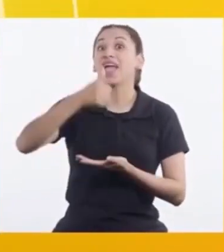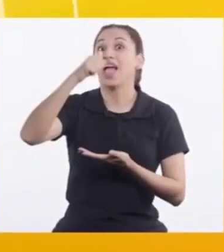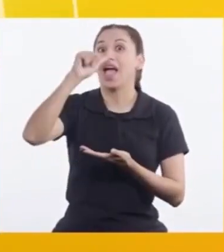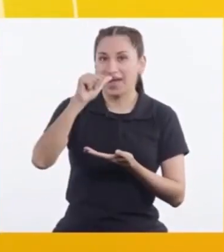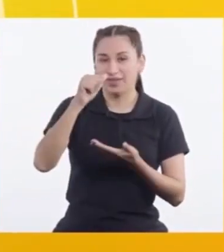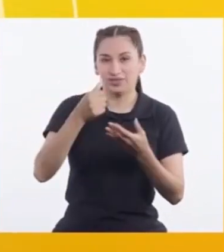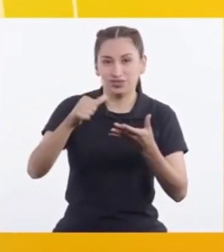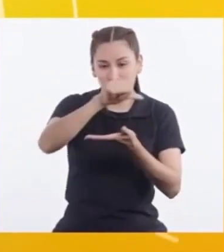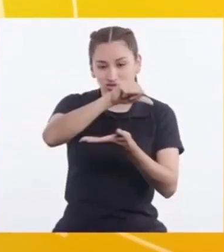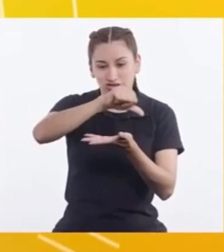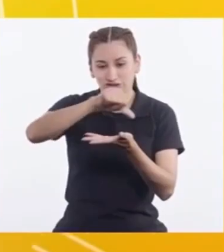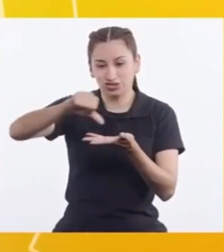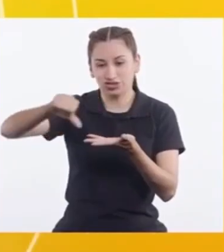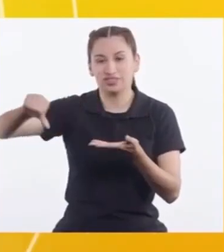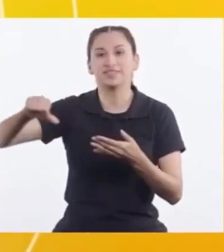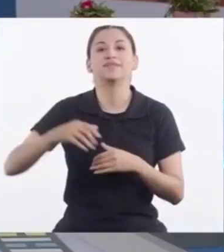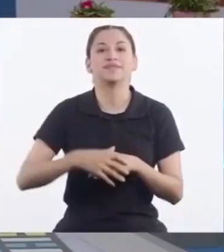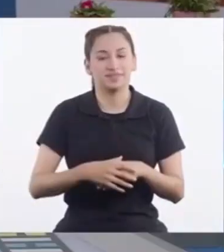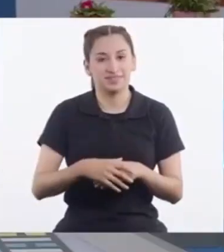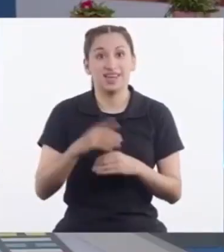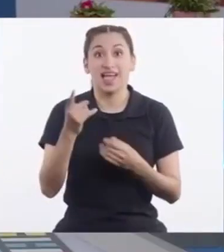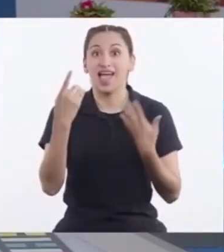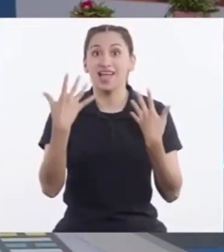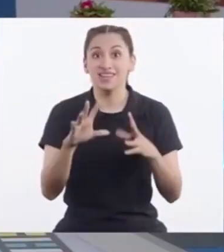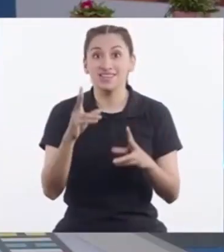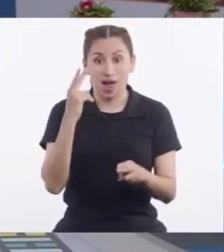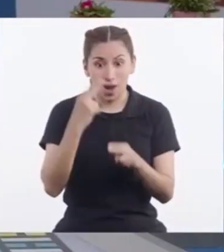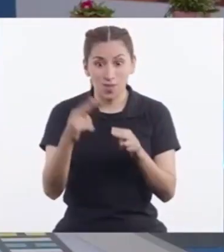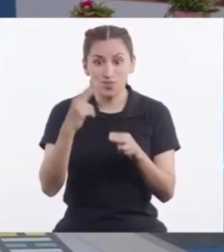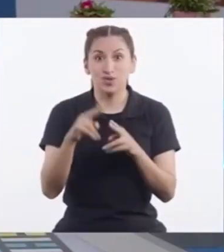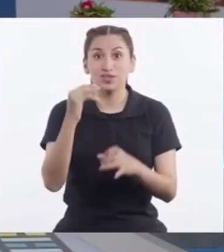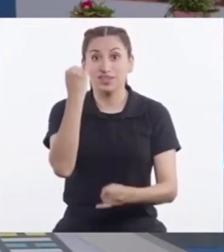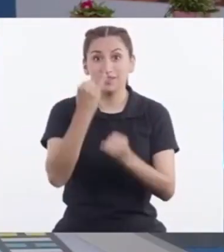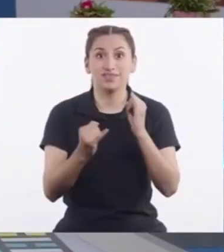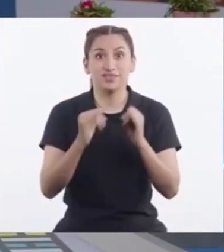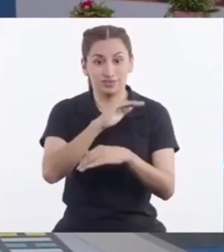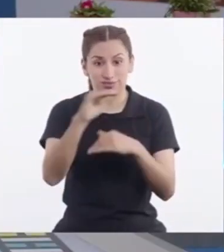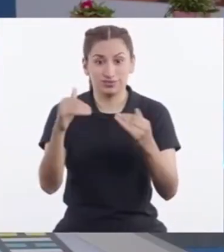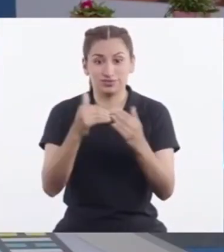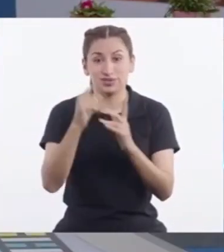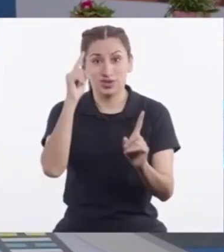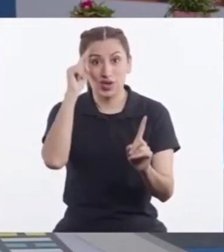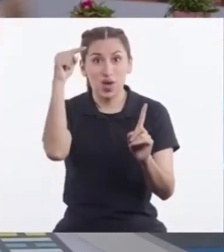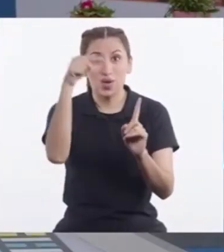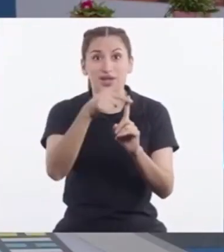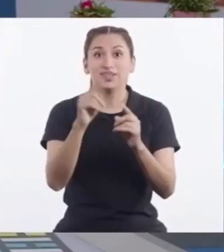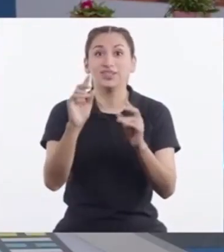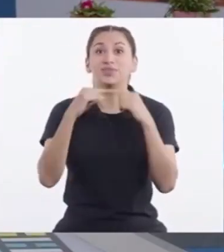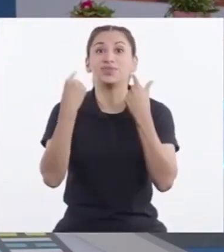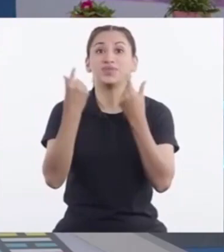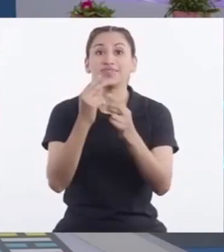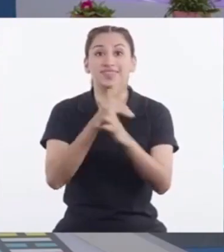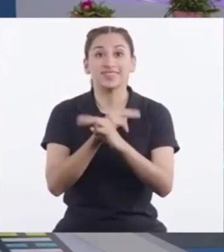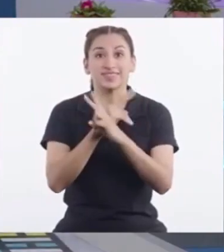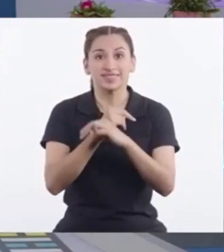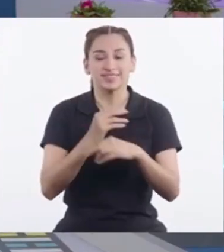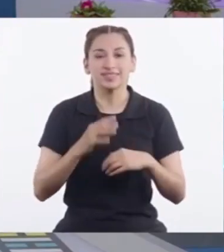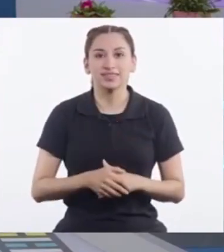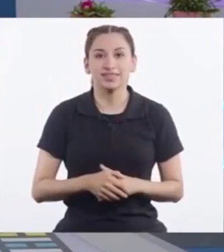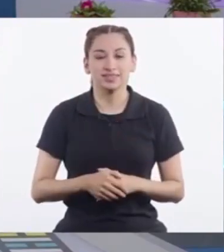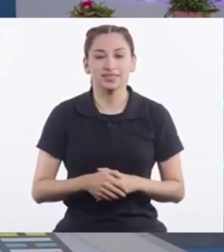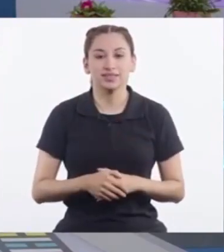Que encuentren Ya está muy cerca De completar Todo el propósito Equipo Vizcacha